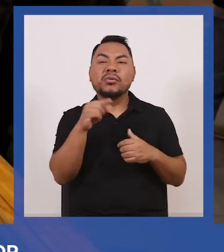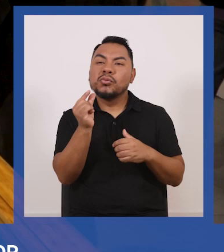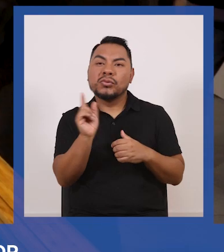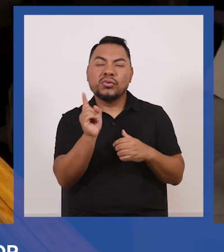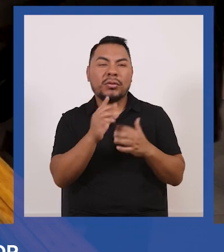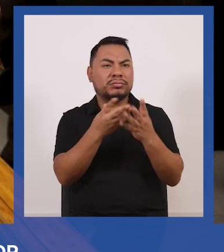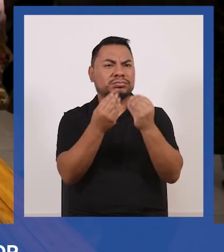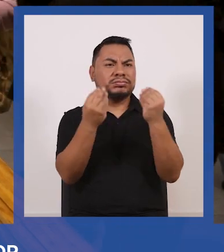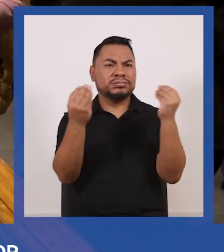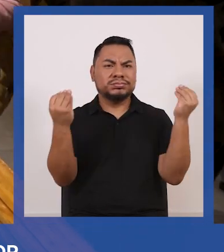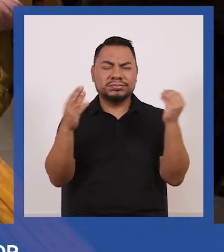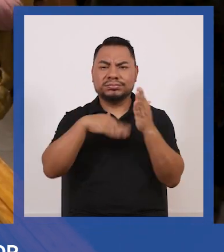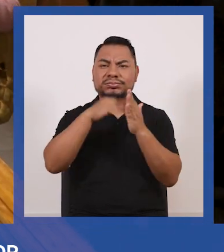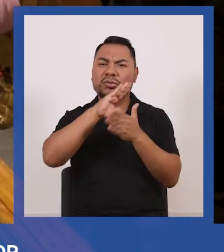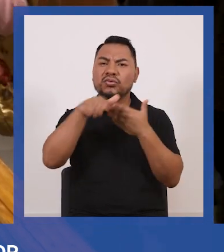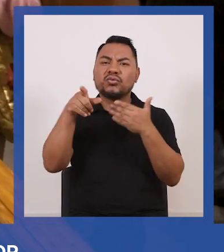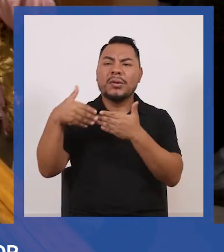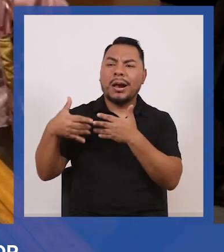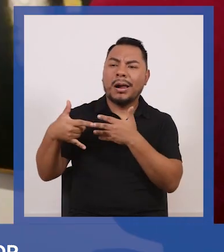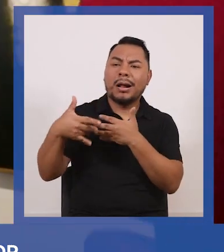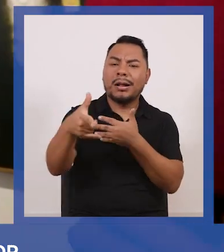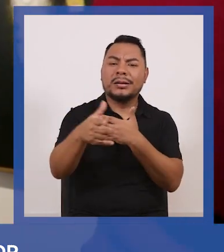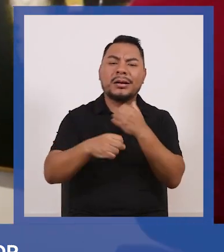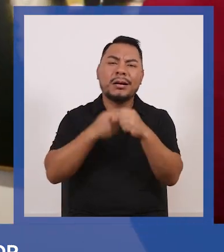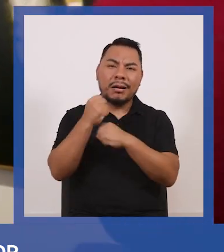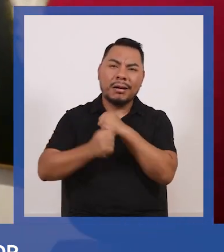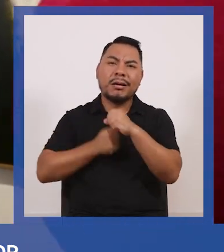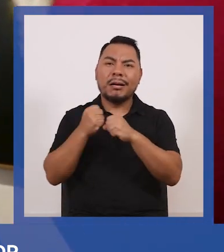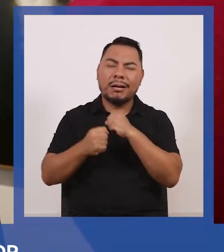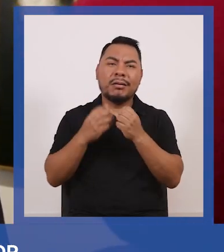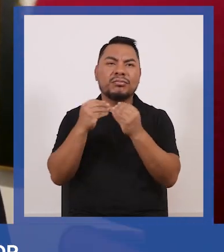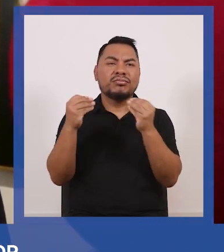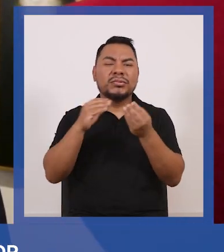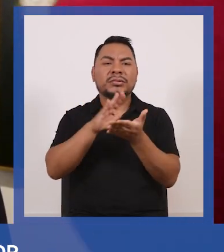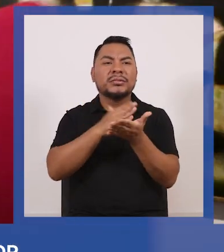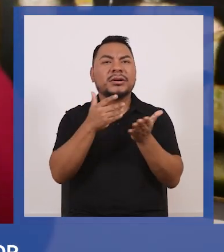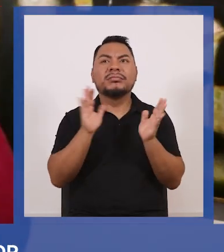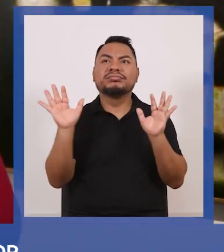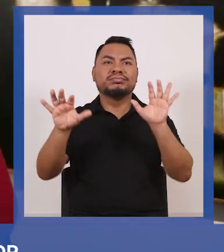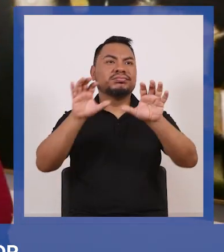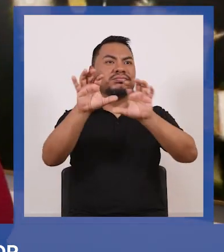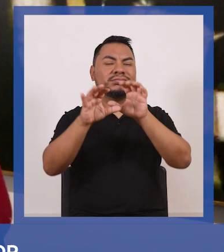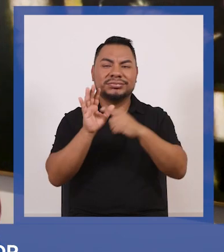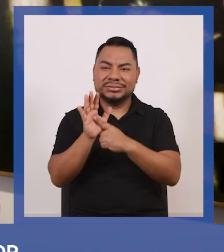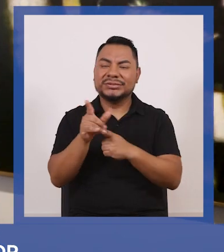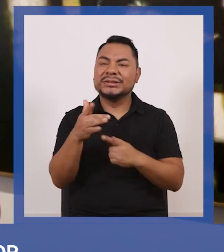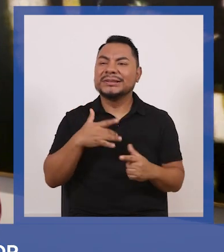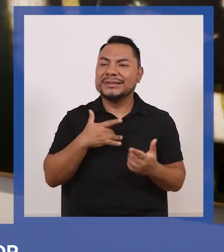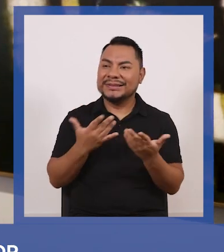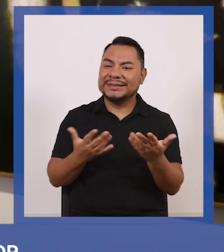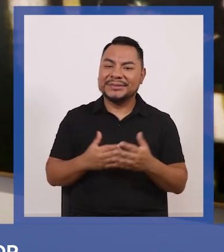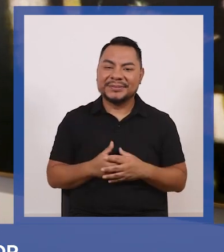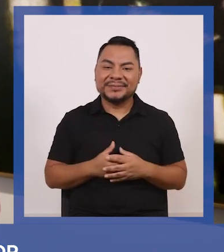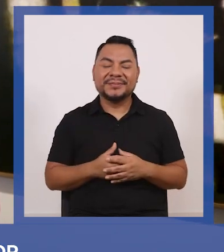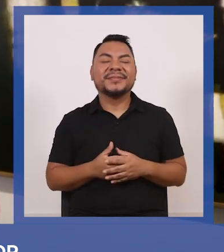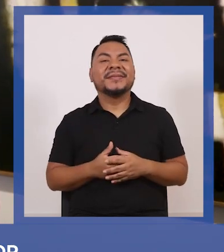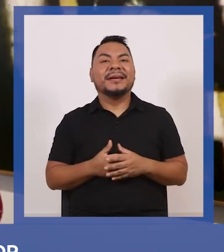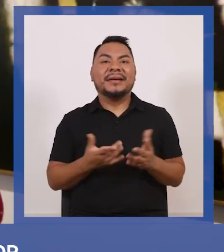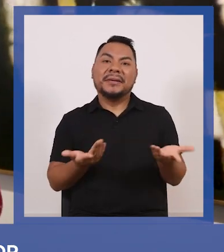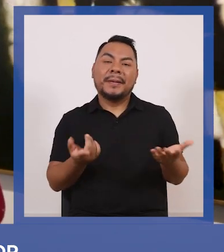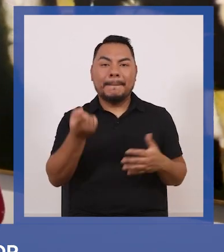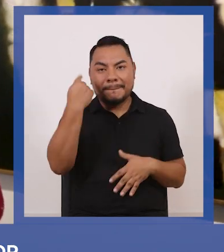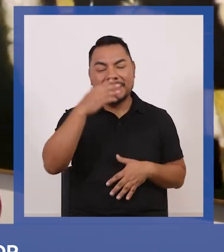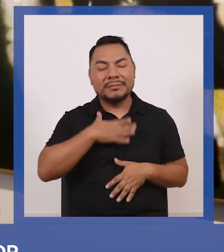una antología de toda su carrera tenerla acá con tanto público como lo hace sentir bueno es para mí una